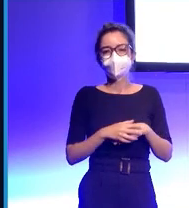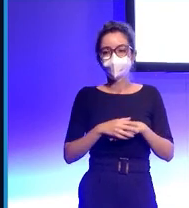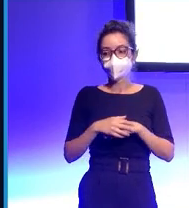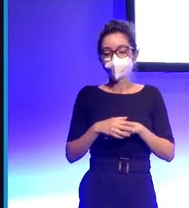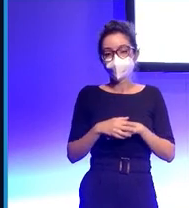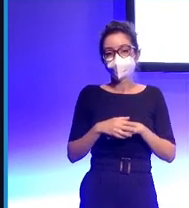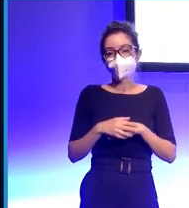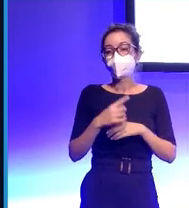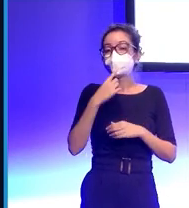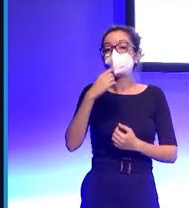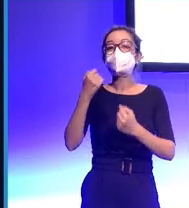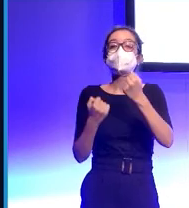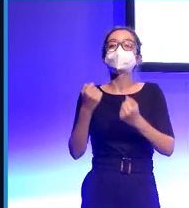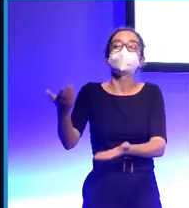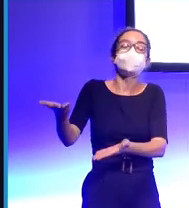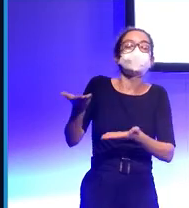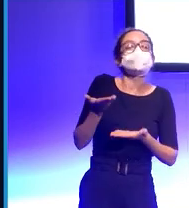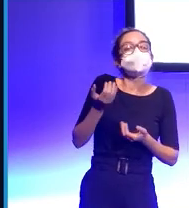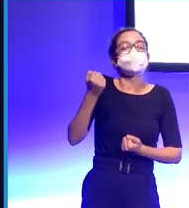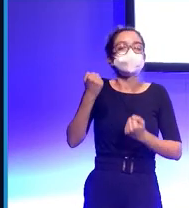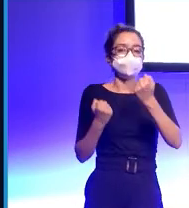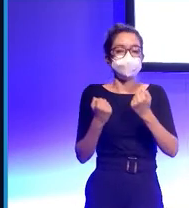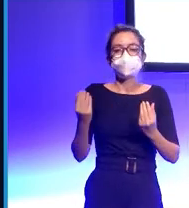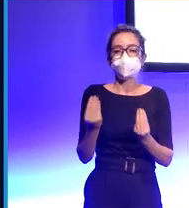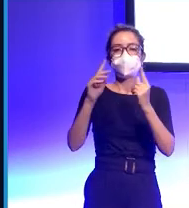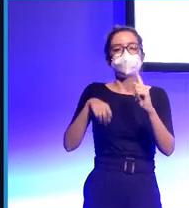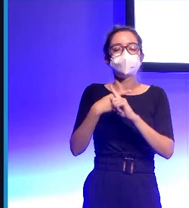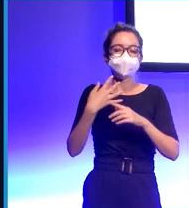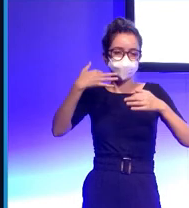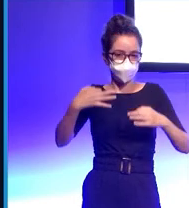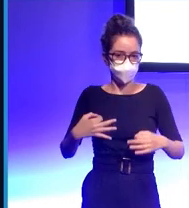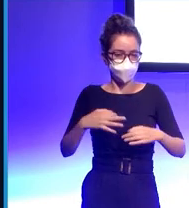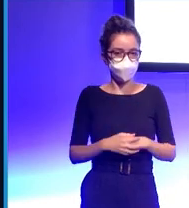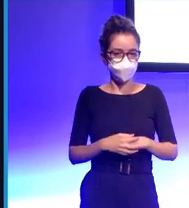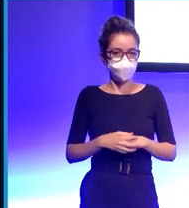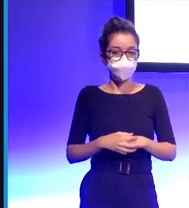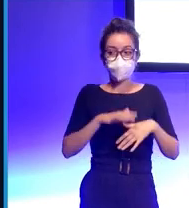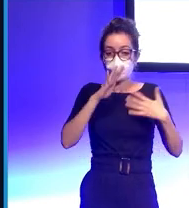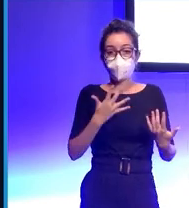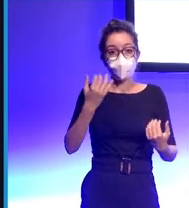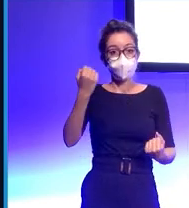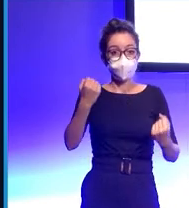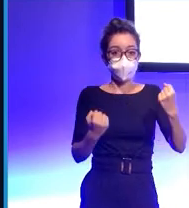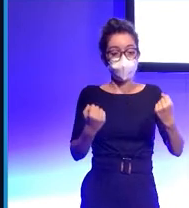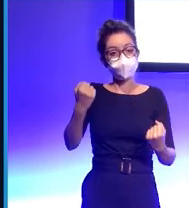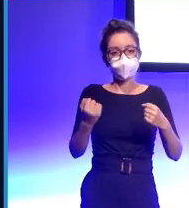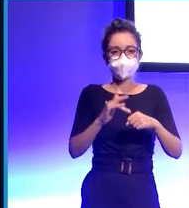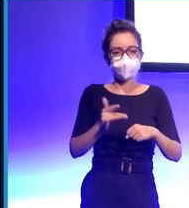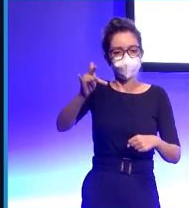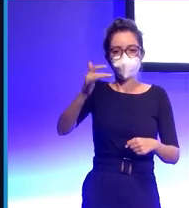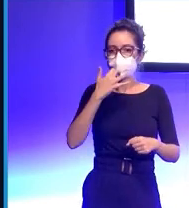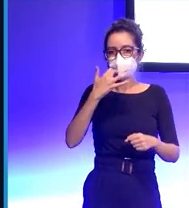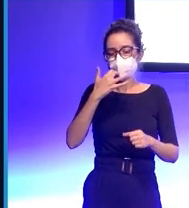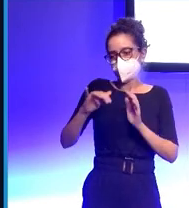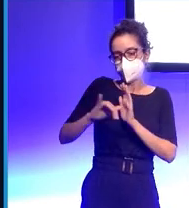son los coches que nos ayudan a conducir mejor y de forma más segura. Los coches cada vez tienen más sensores, tienen sensores de proximidad, pitan si